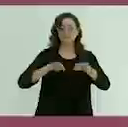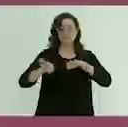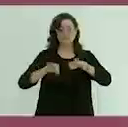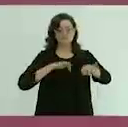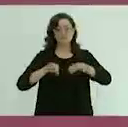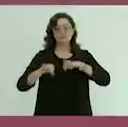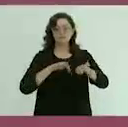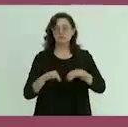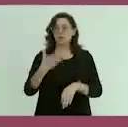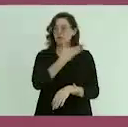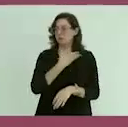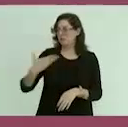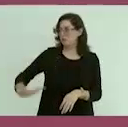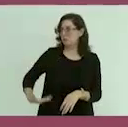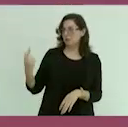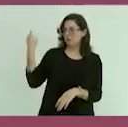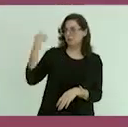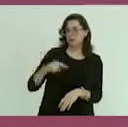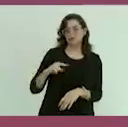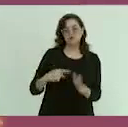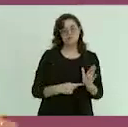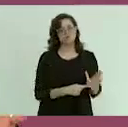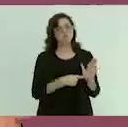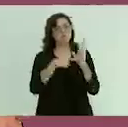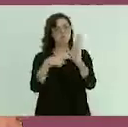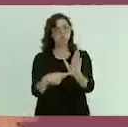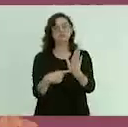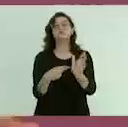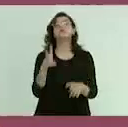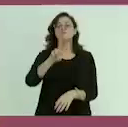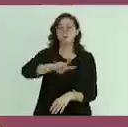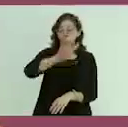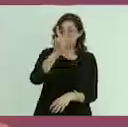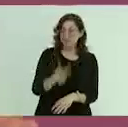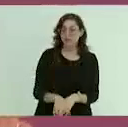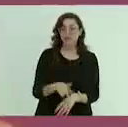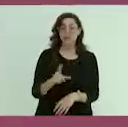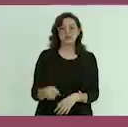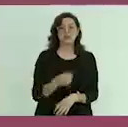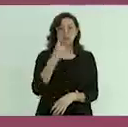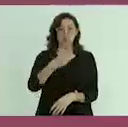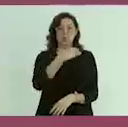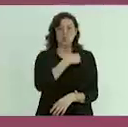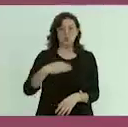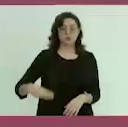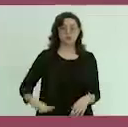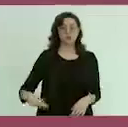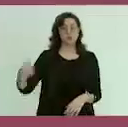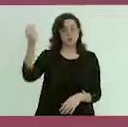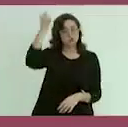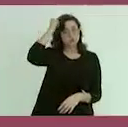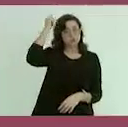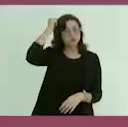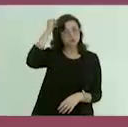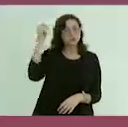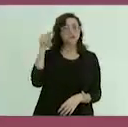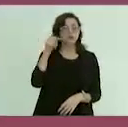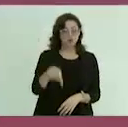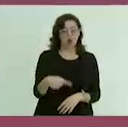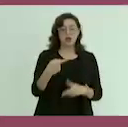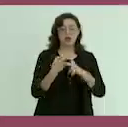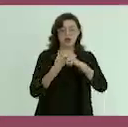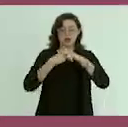presidente es un buen ejemplo del trabajo en donde un municipio como Texcoco inició con este proyecto